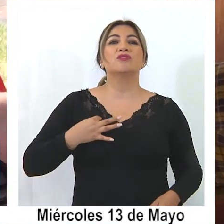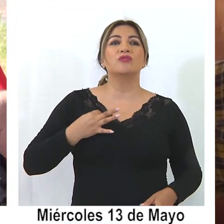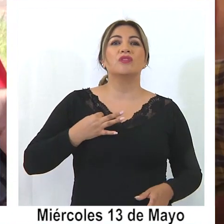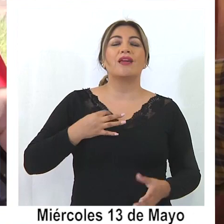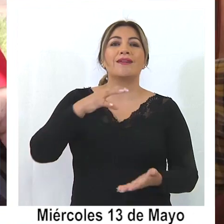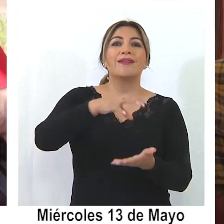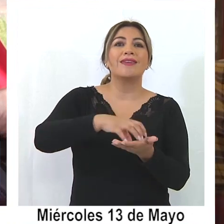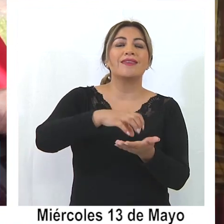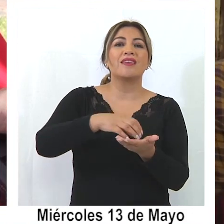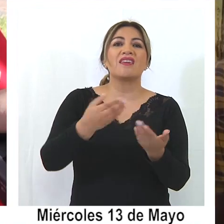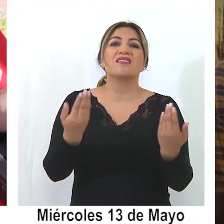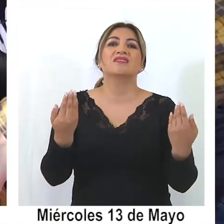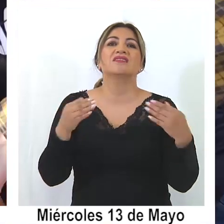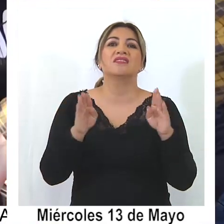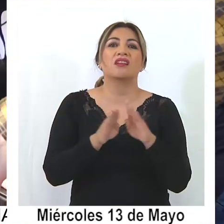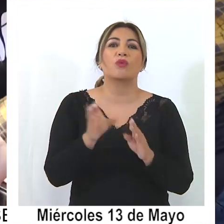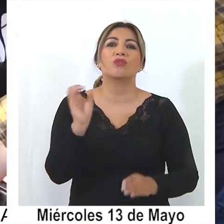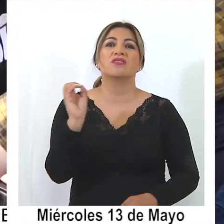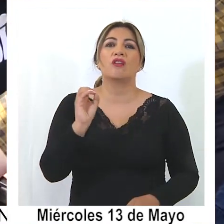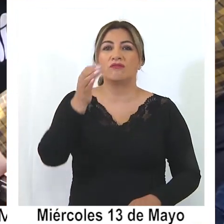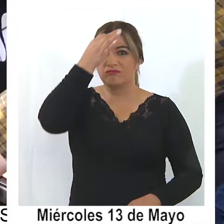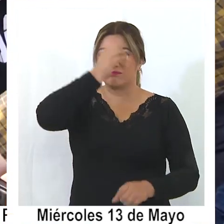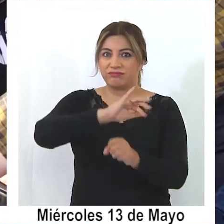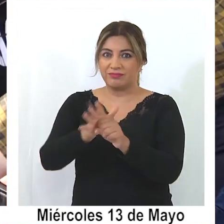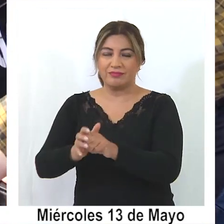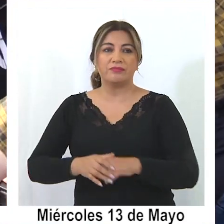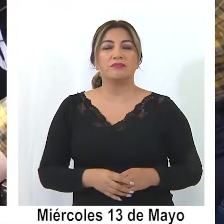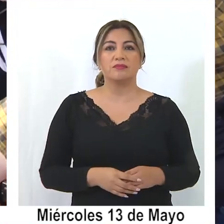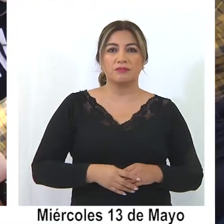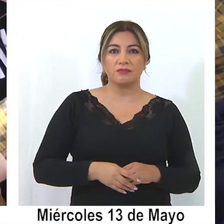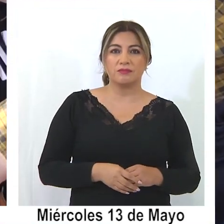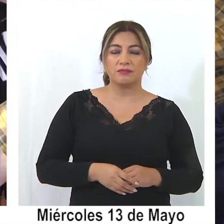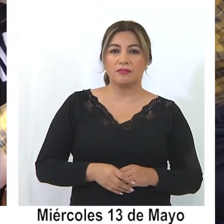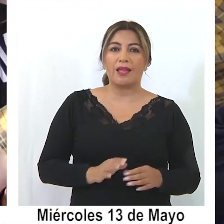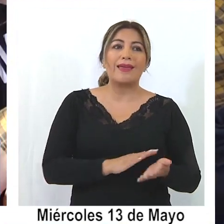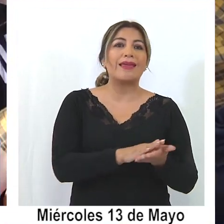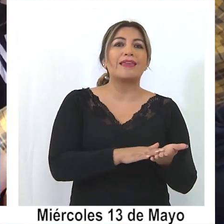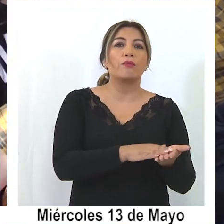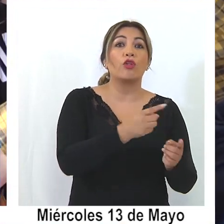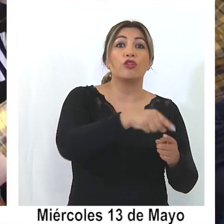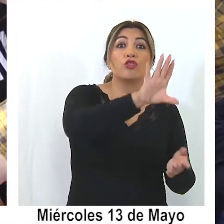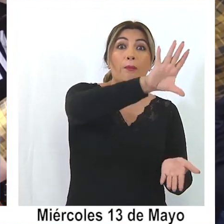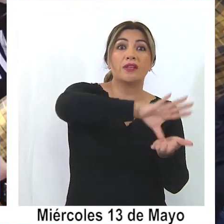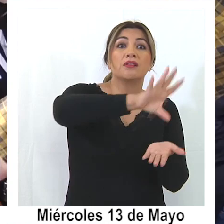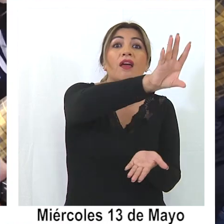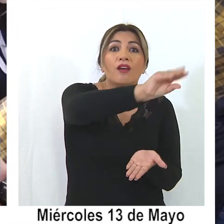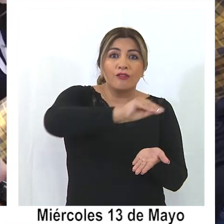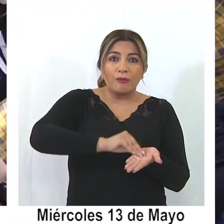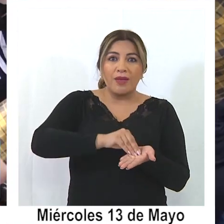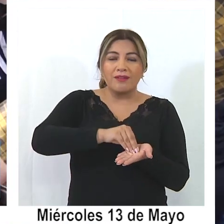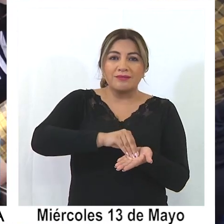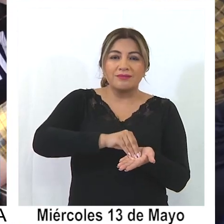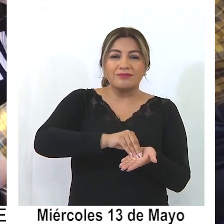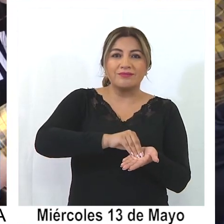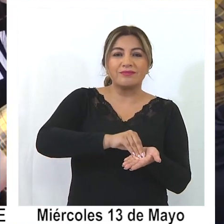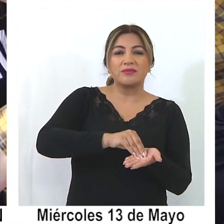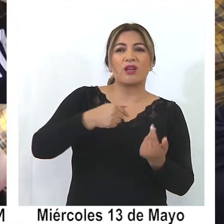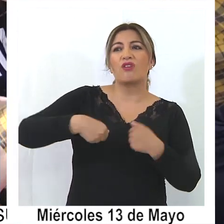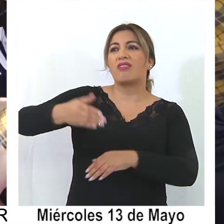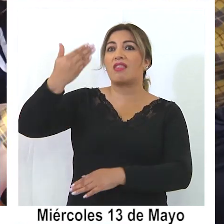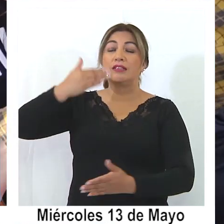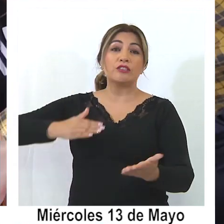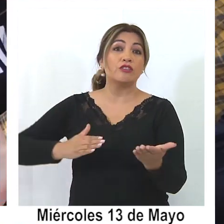cuando Quique no tenía ni un contagiado. Tenía que seguir el ejemplo de otros países, que desde el